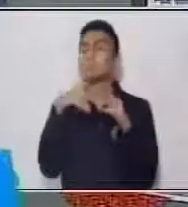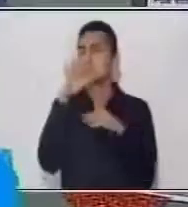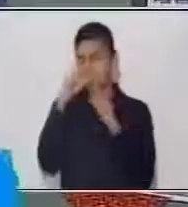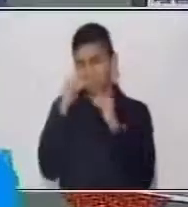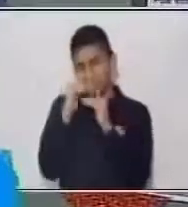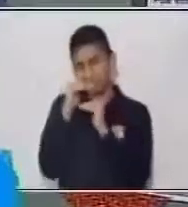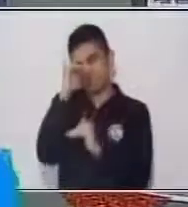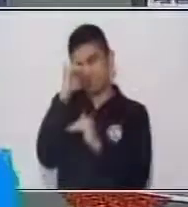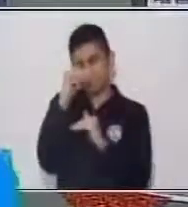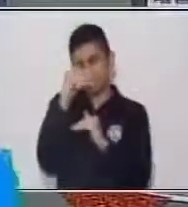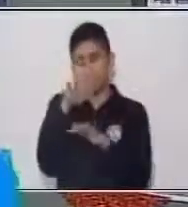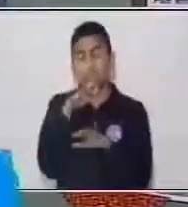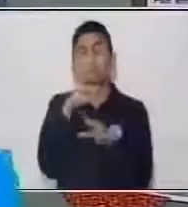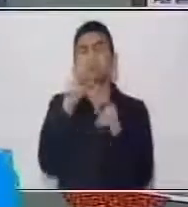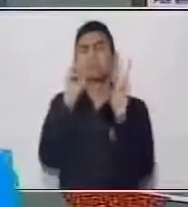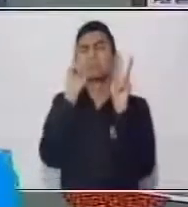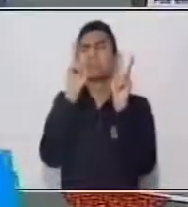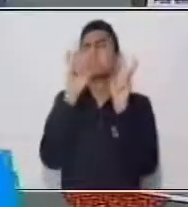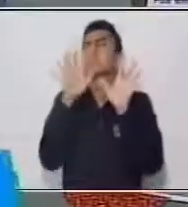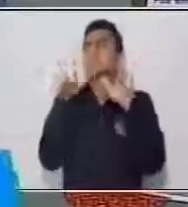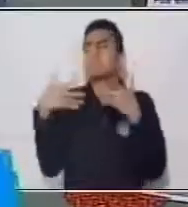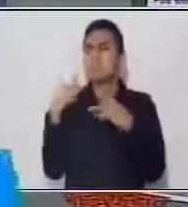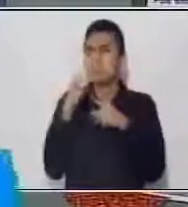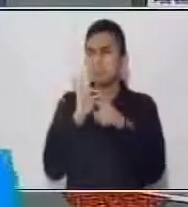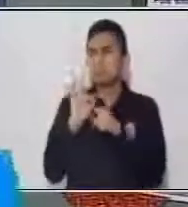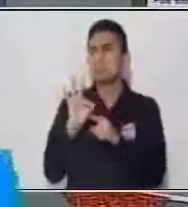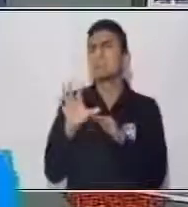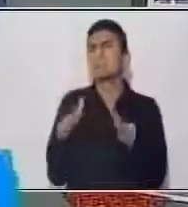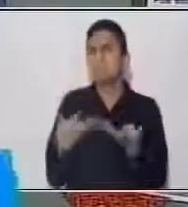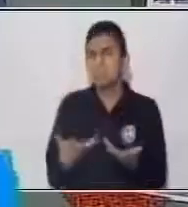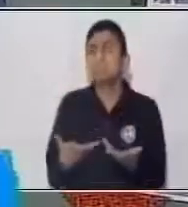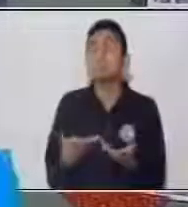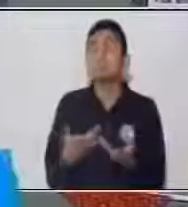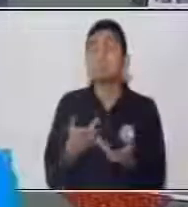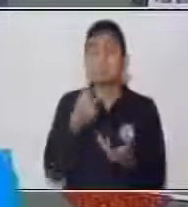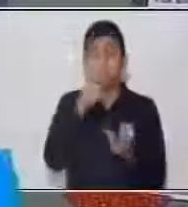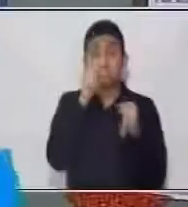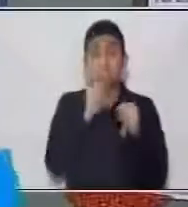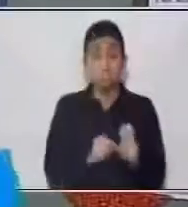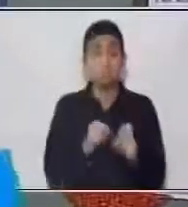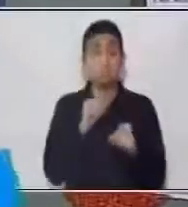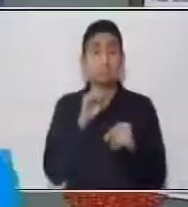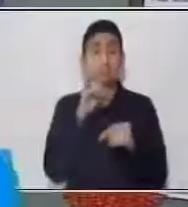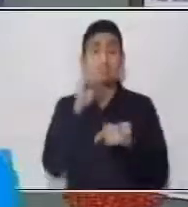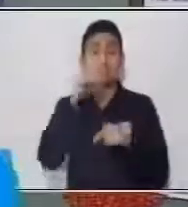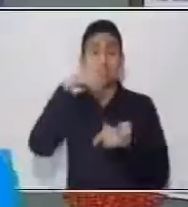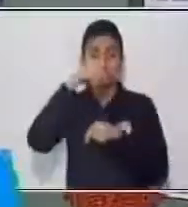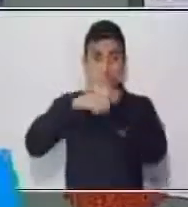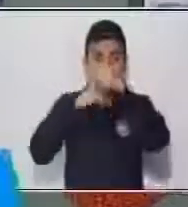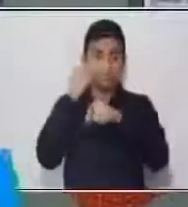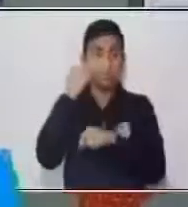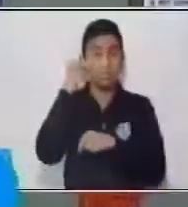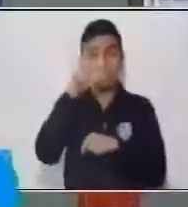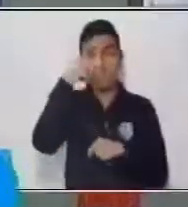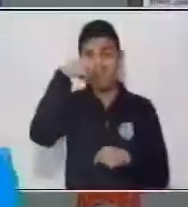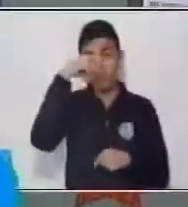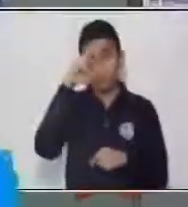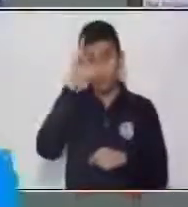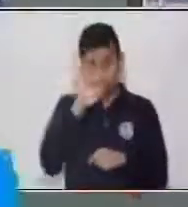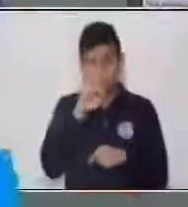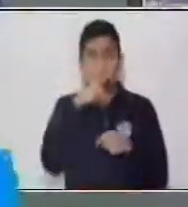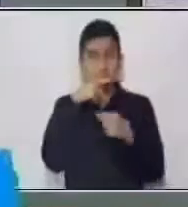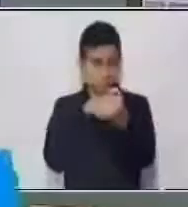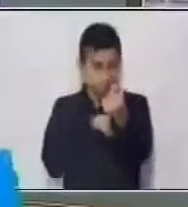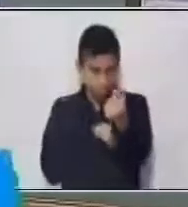grandes. La función principal de estos órganos es filtrar y purificar la sangre. La